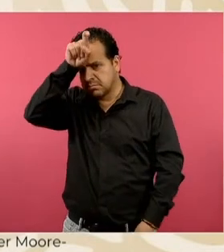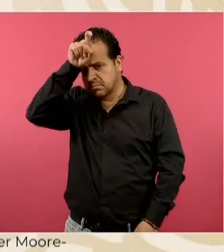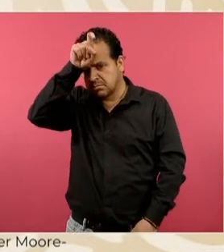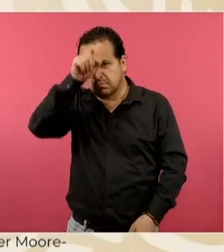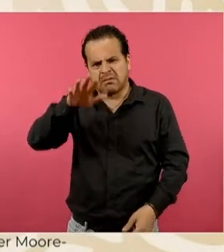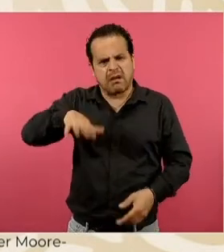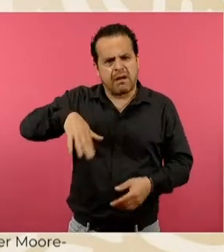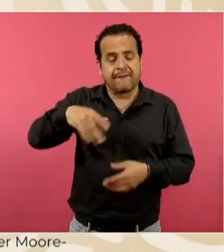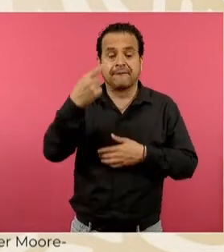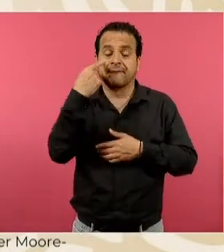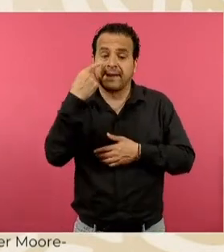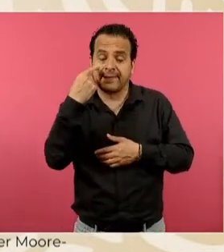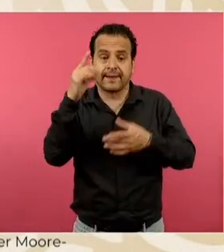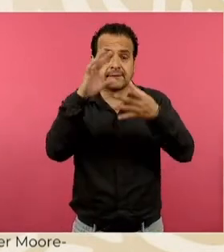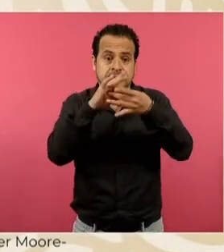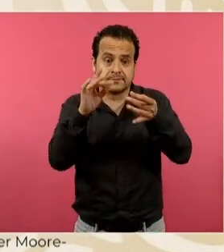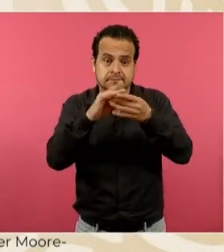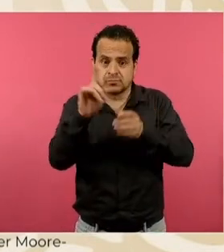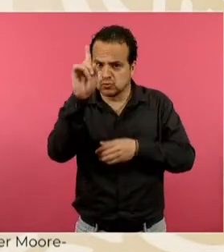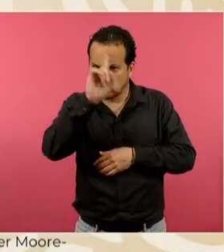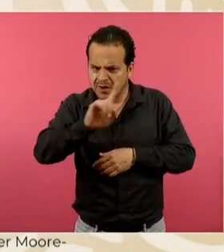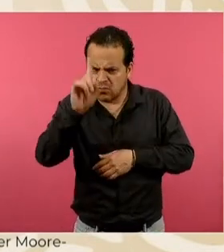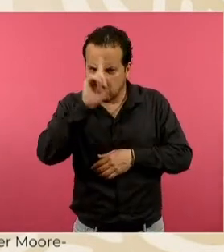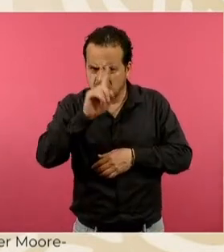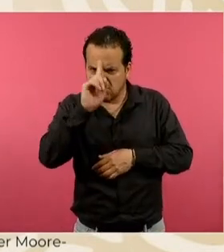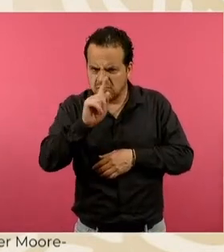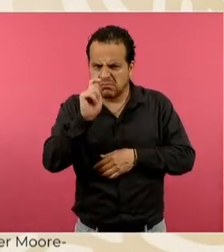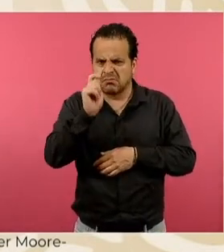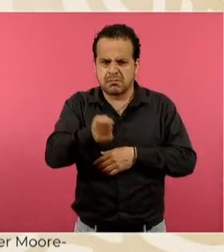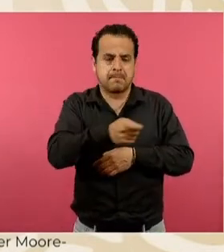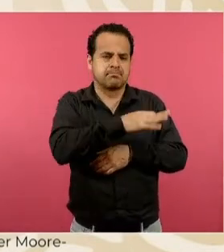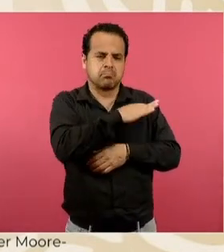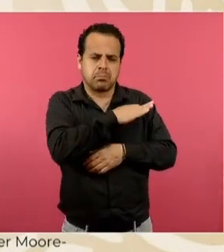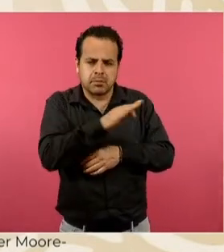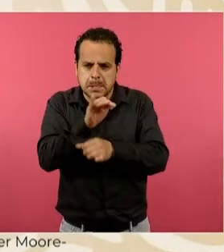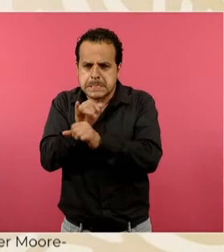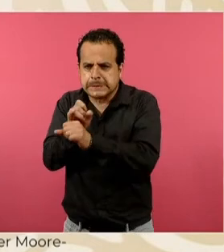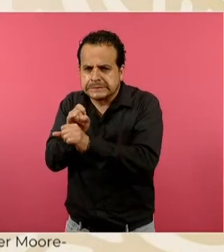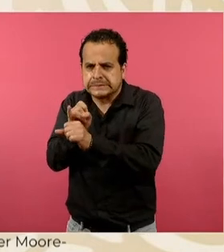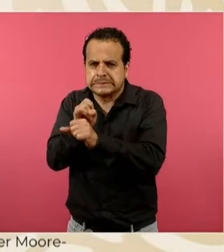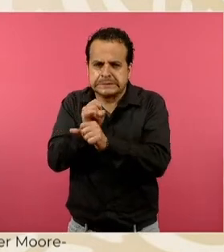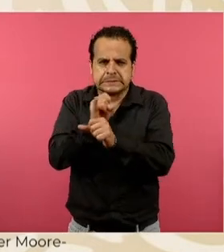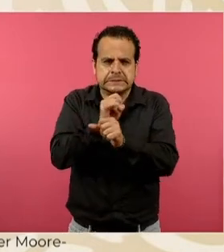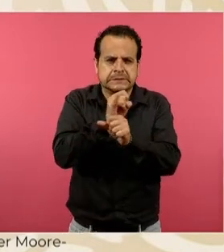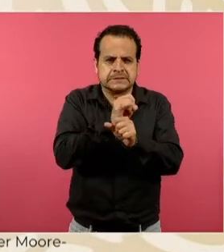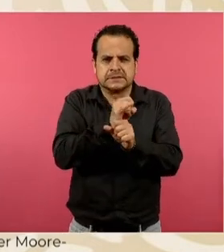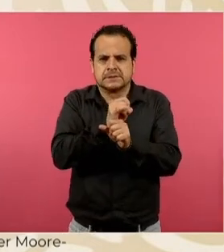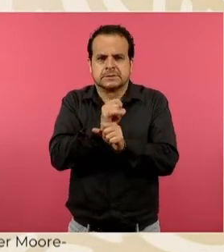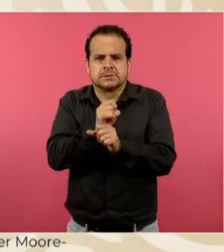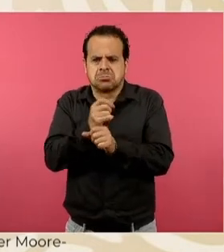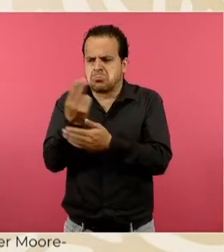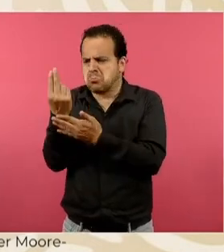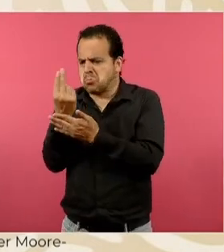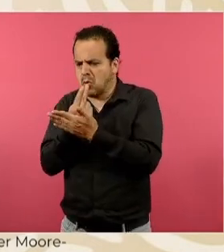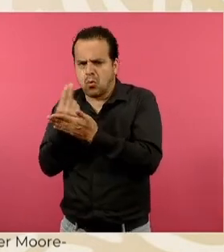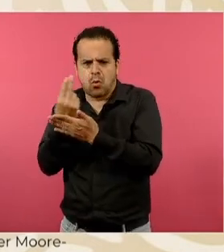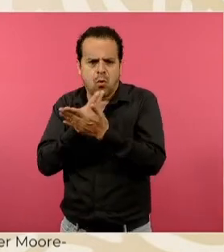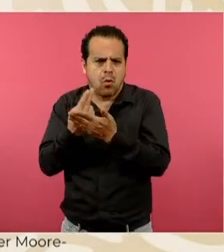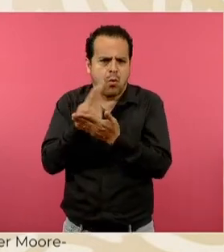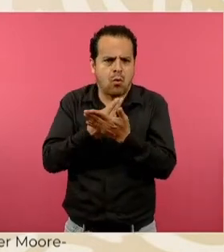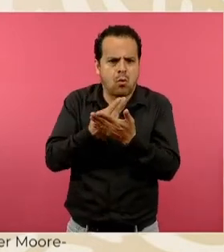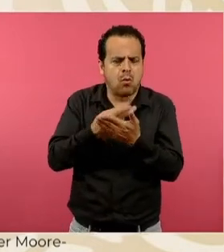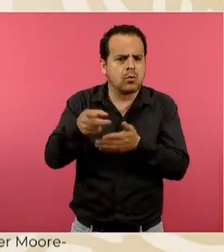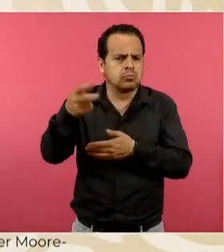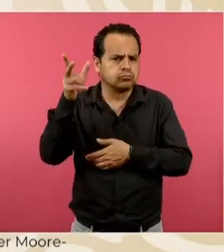proponer algunas fuentes. Estas fuentes pueden ser visuales, pueden ser auditivas, se proponen